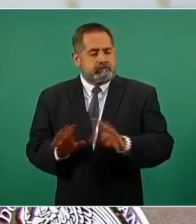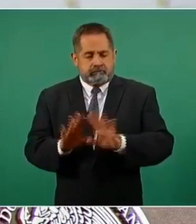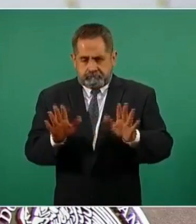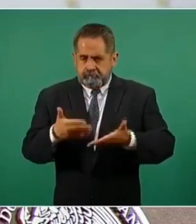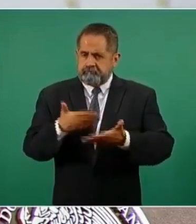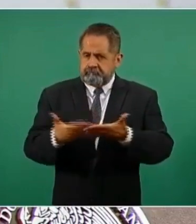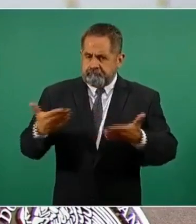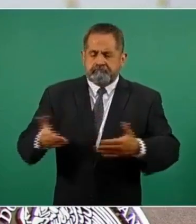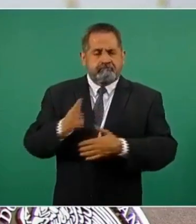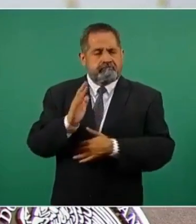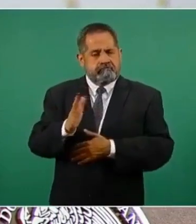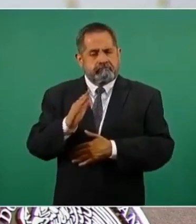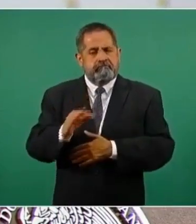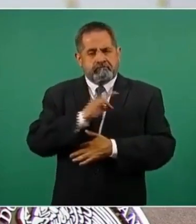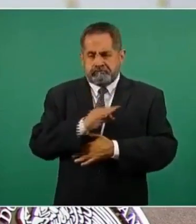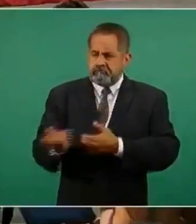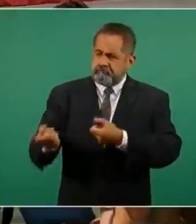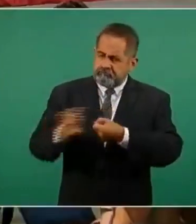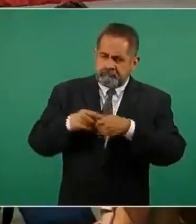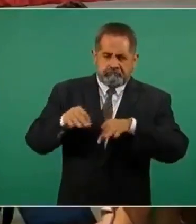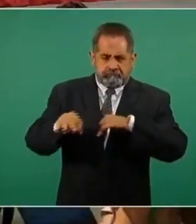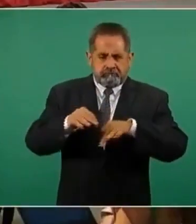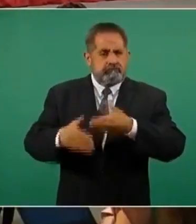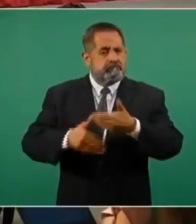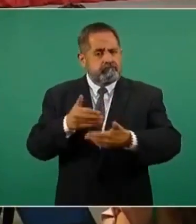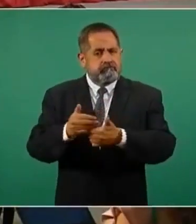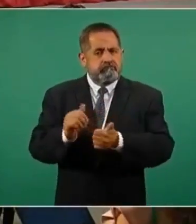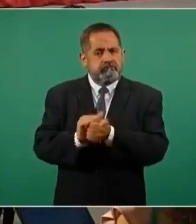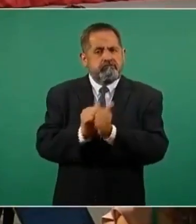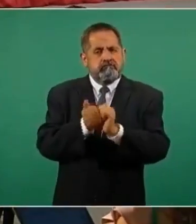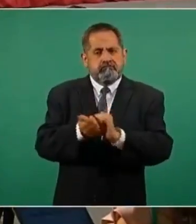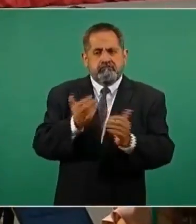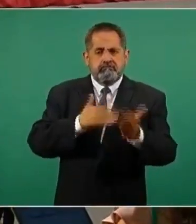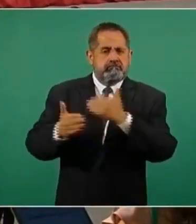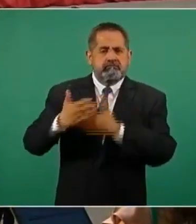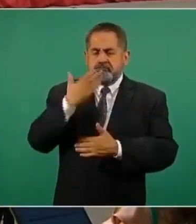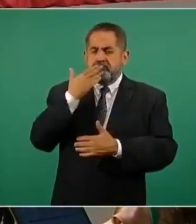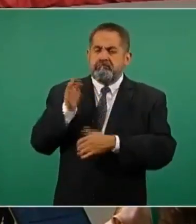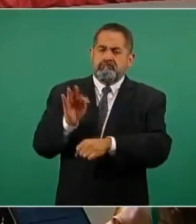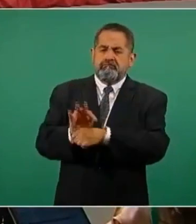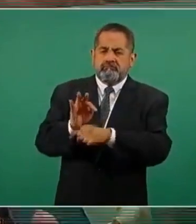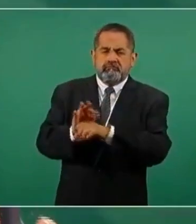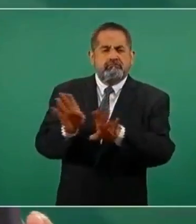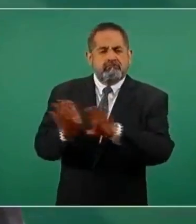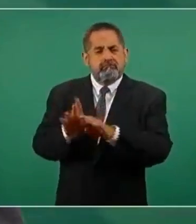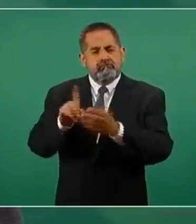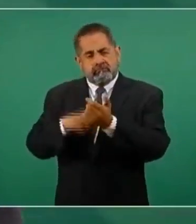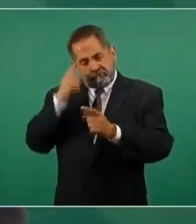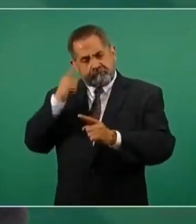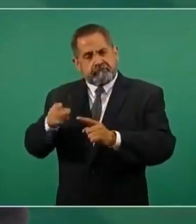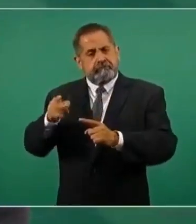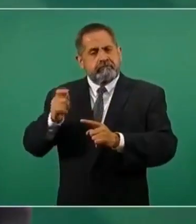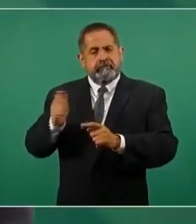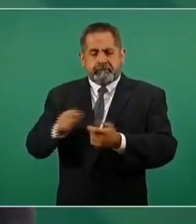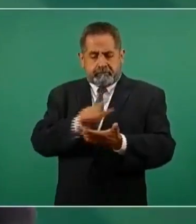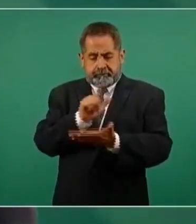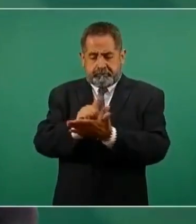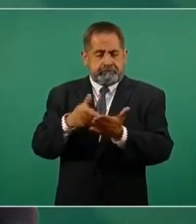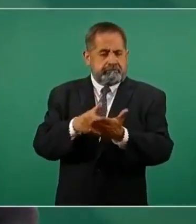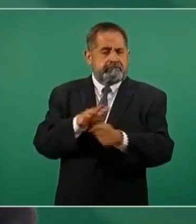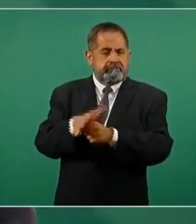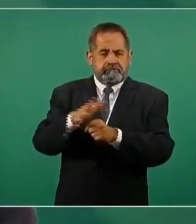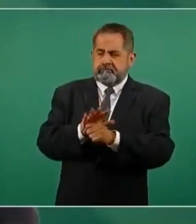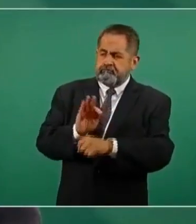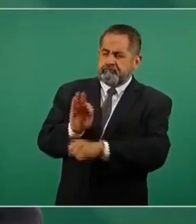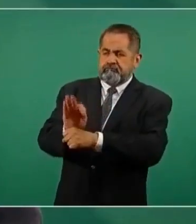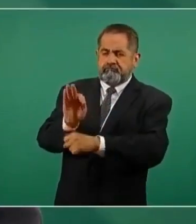ahora puedan trabajar y desarrollarse en función y con la protección que le dan estas leyes